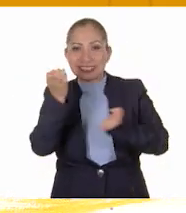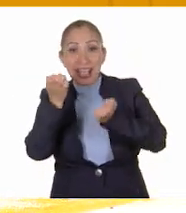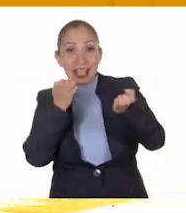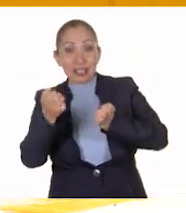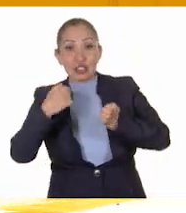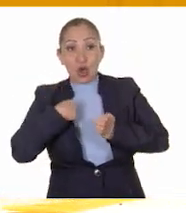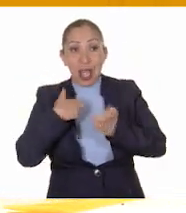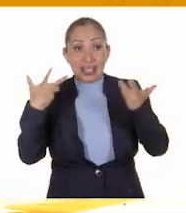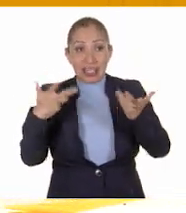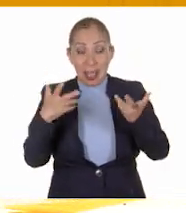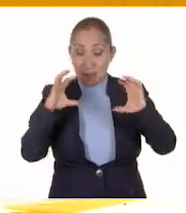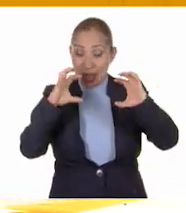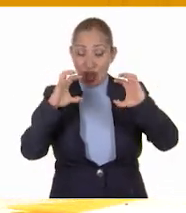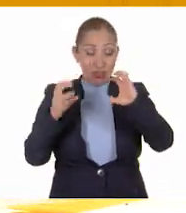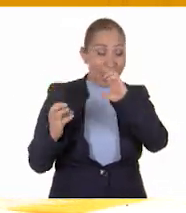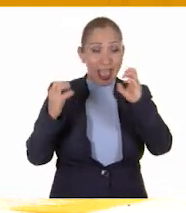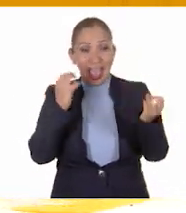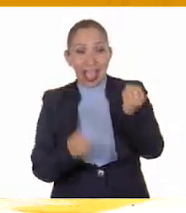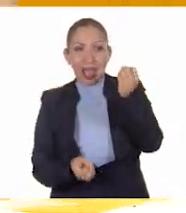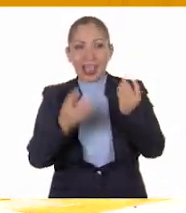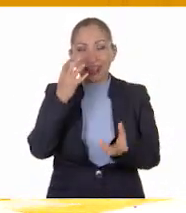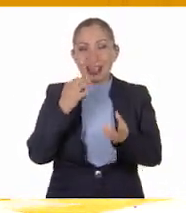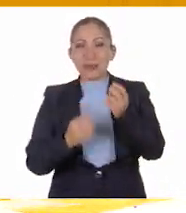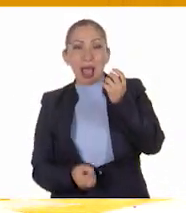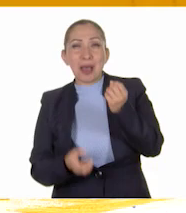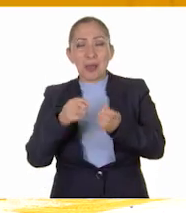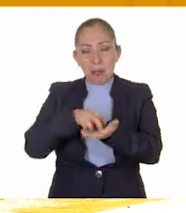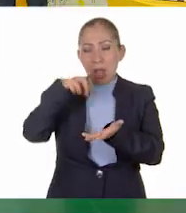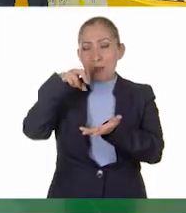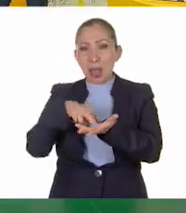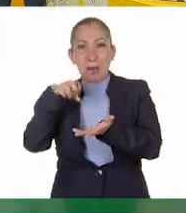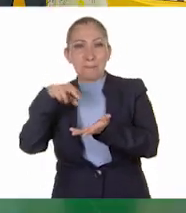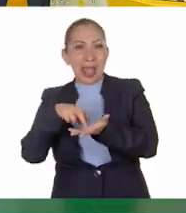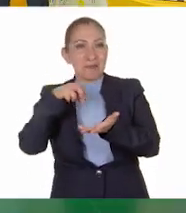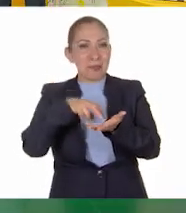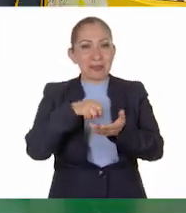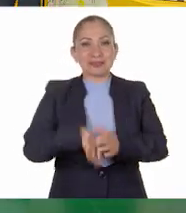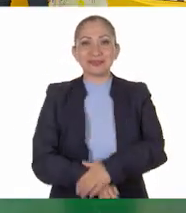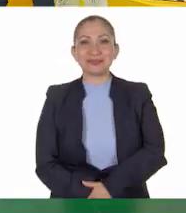Y yo lo voy a hacer con mis pelotas. Sí, voy a brincar con ellas.